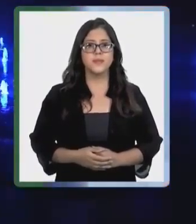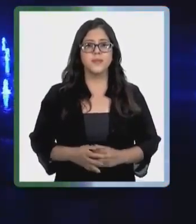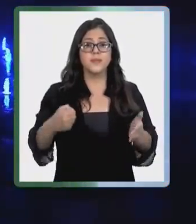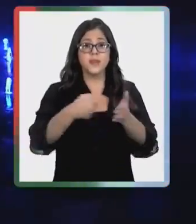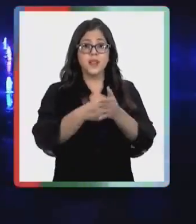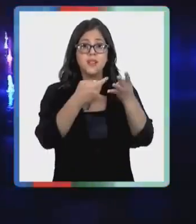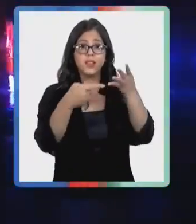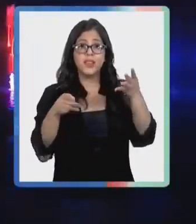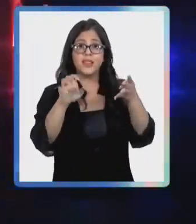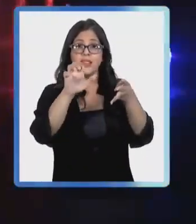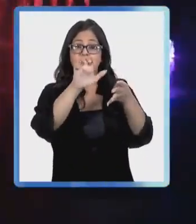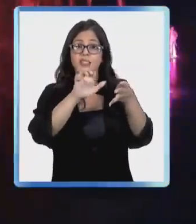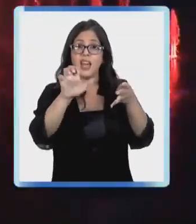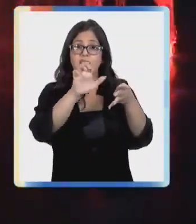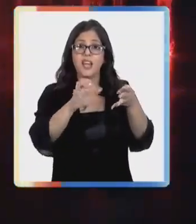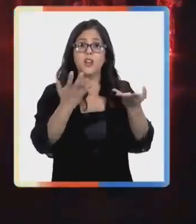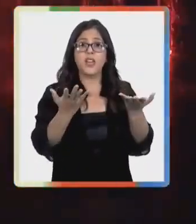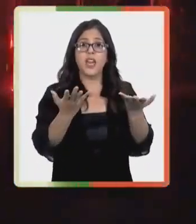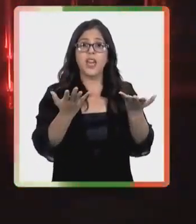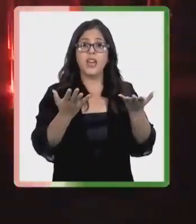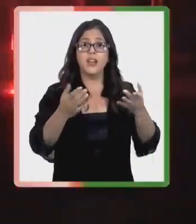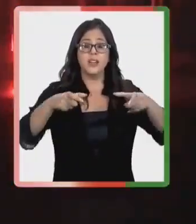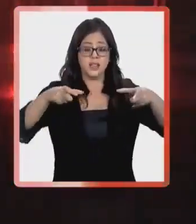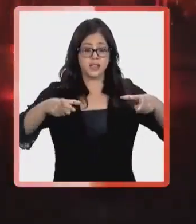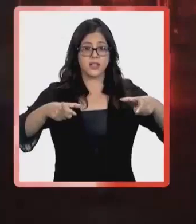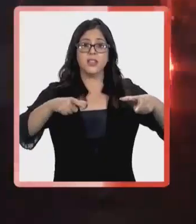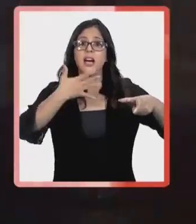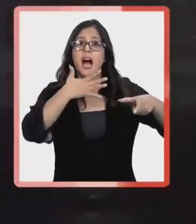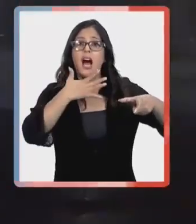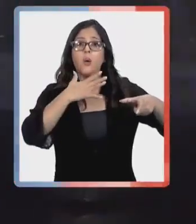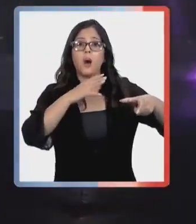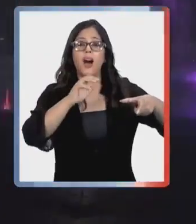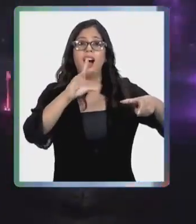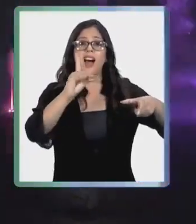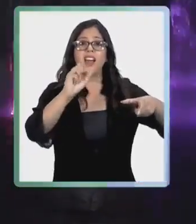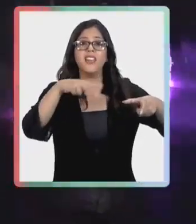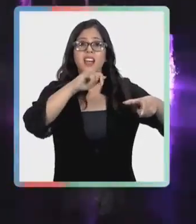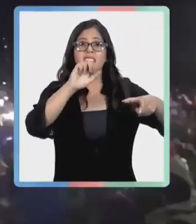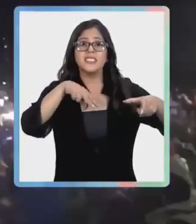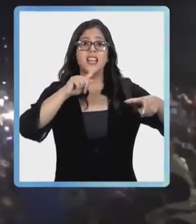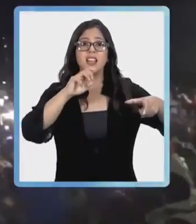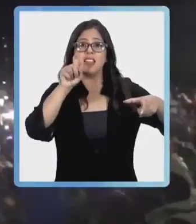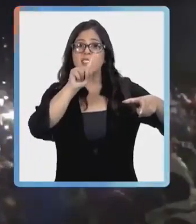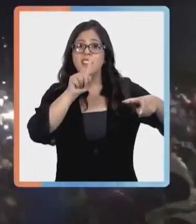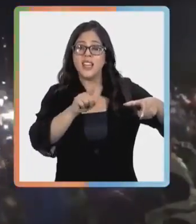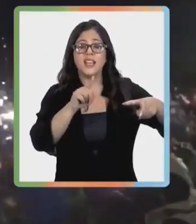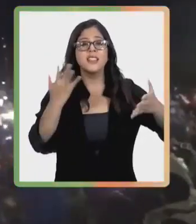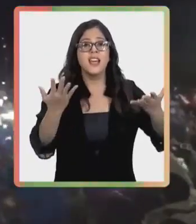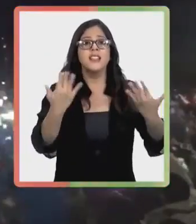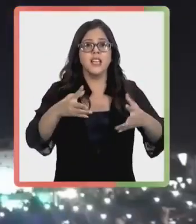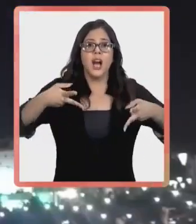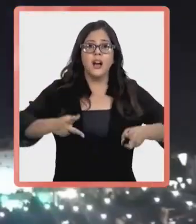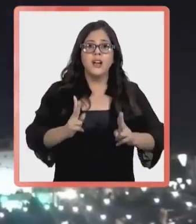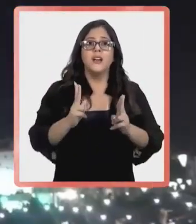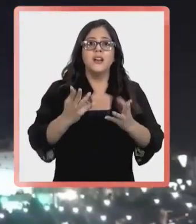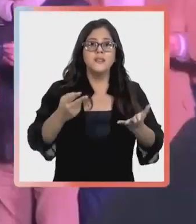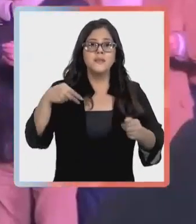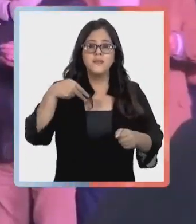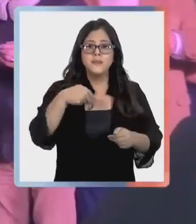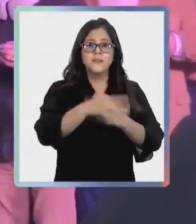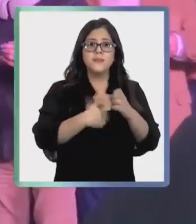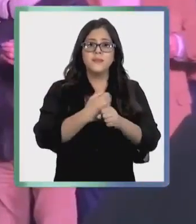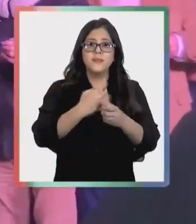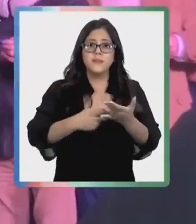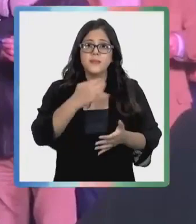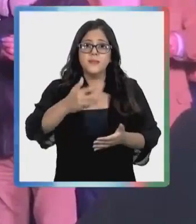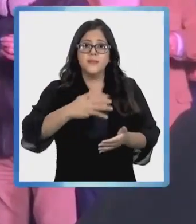Para fines de enero están previstos los arreglos en la pileta de aguas danzantes que tantos avatares han pasado luego de ser inaugurada en junio del año